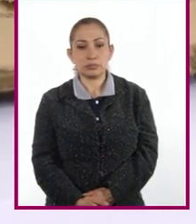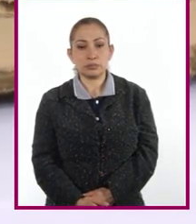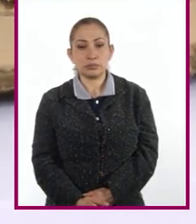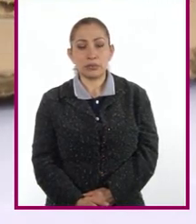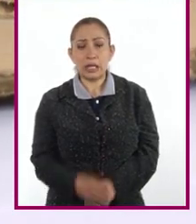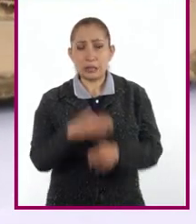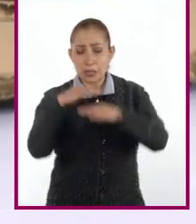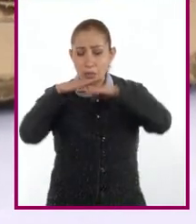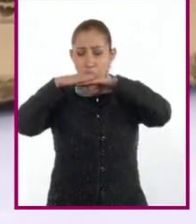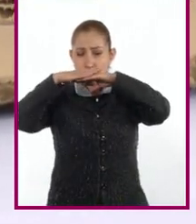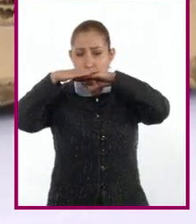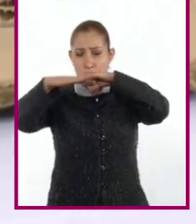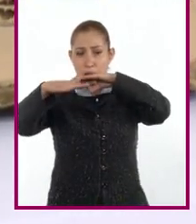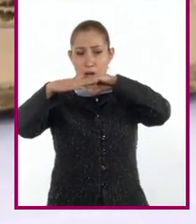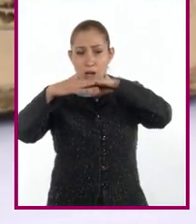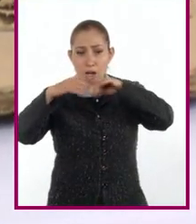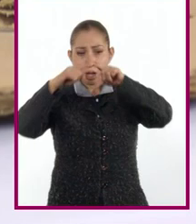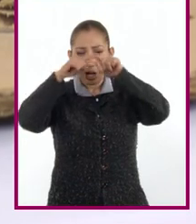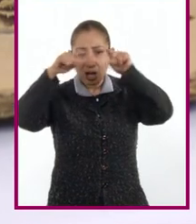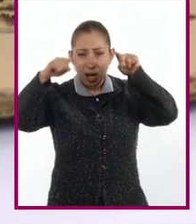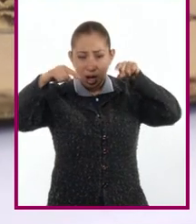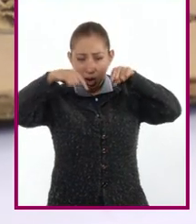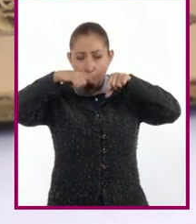Trata de llegar a todas las esquinas.